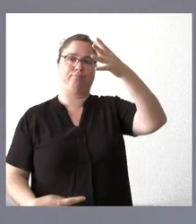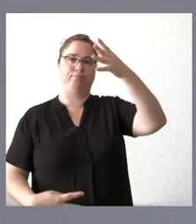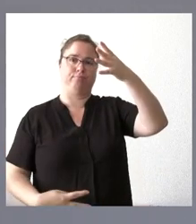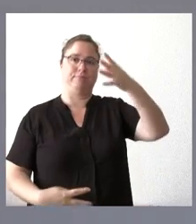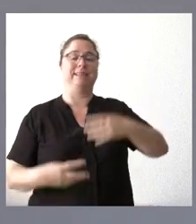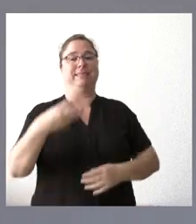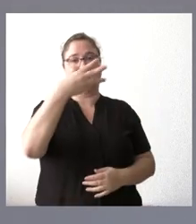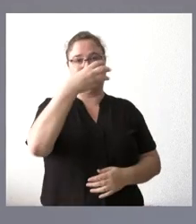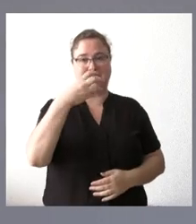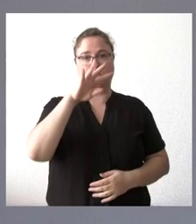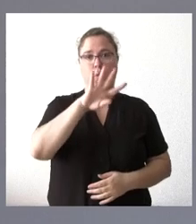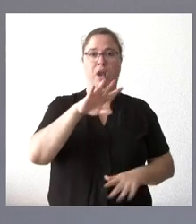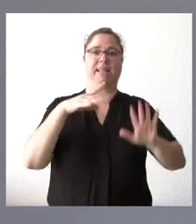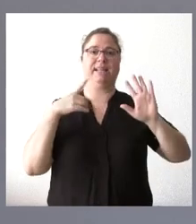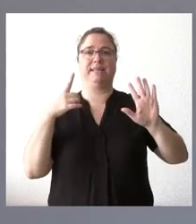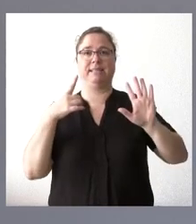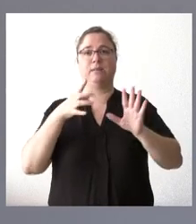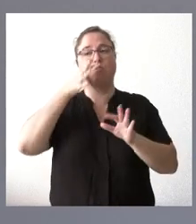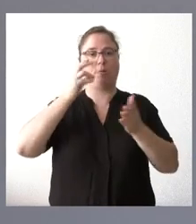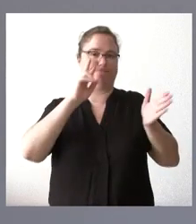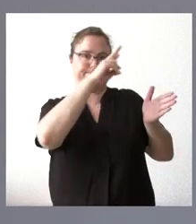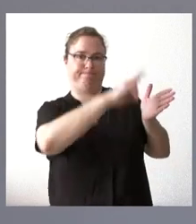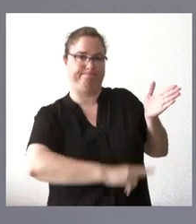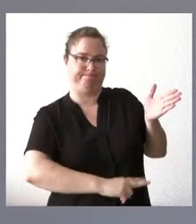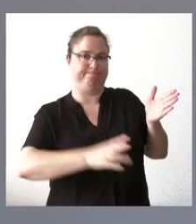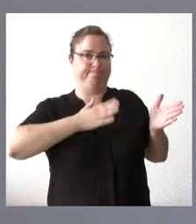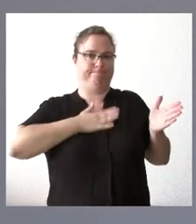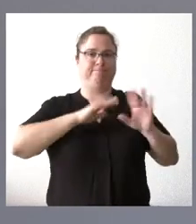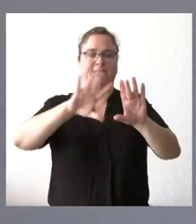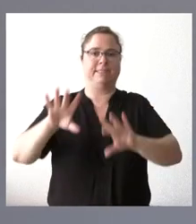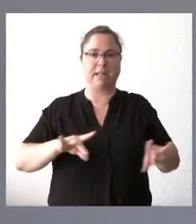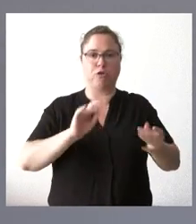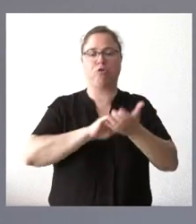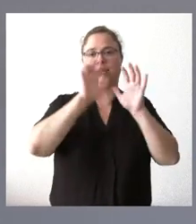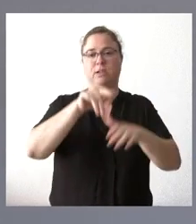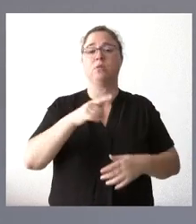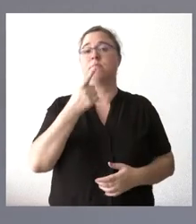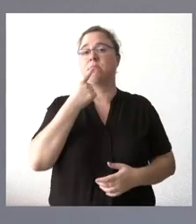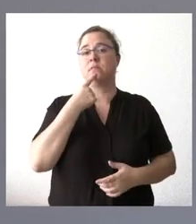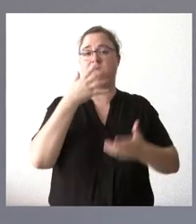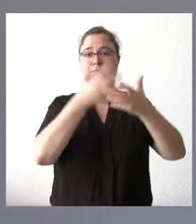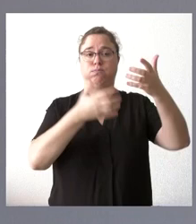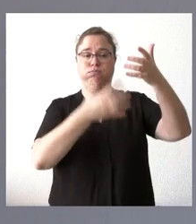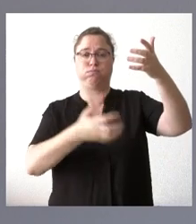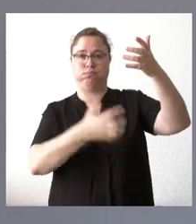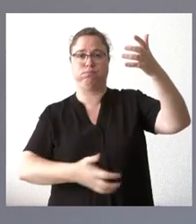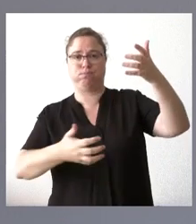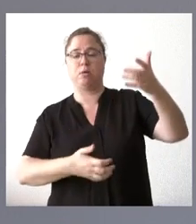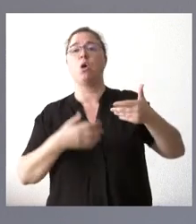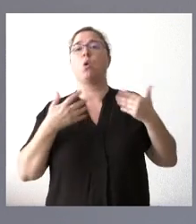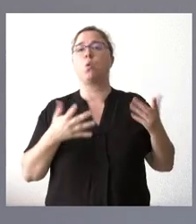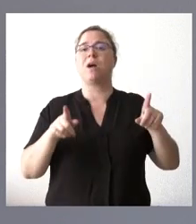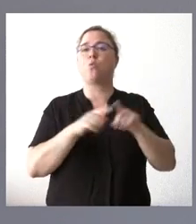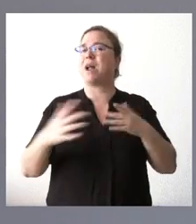346 municipios de nuestra comunidad autónoma, donde figura relacionado cuáles son